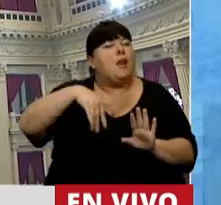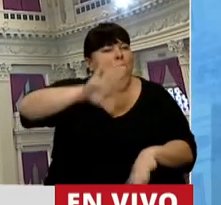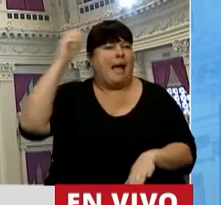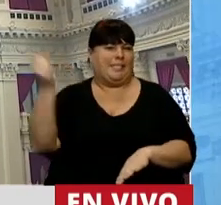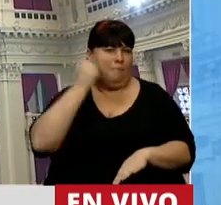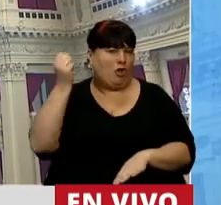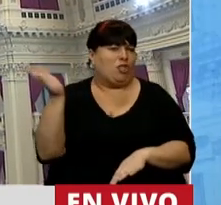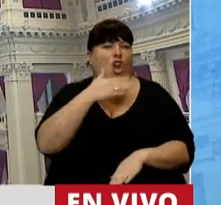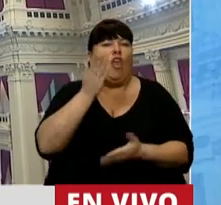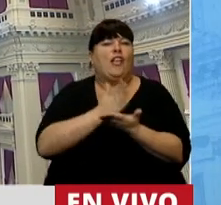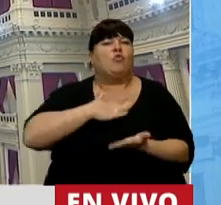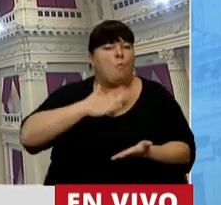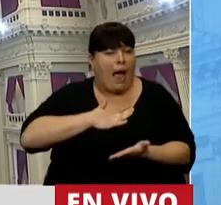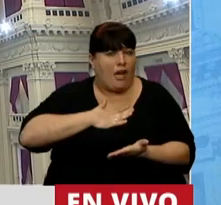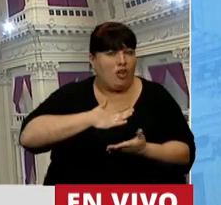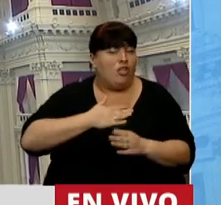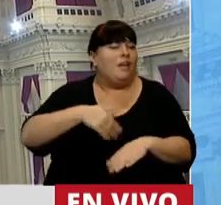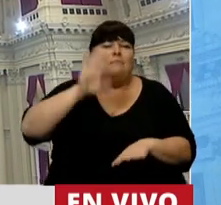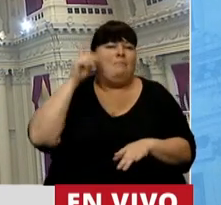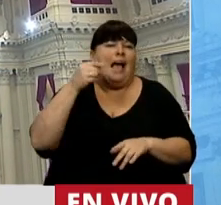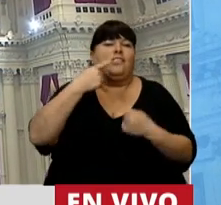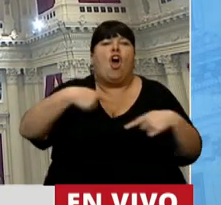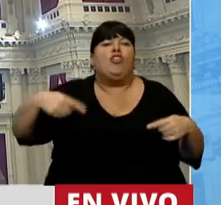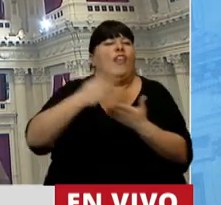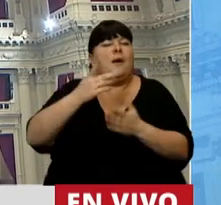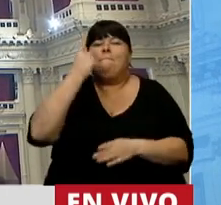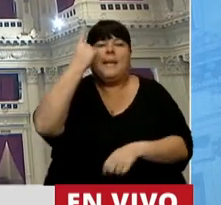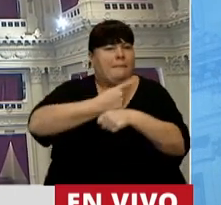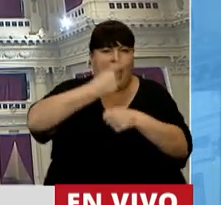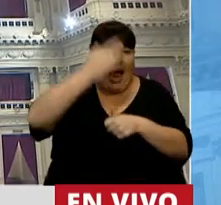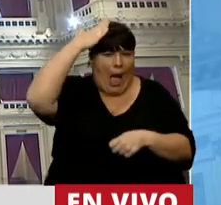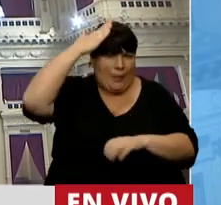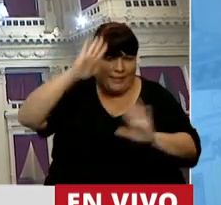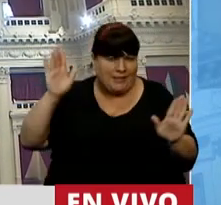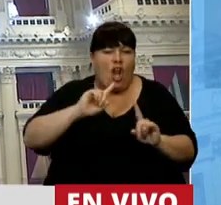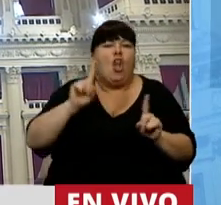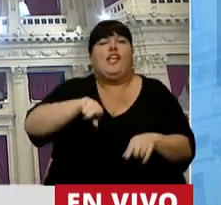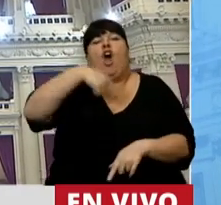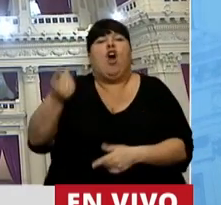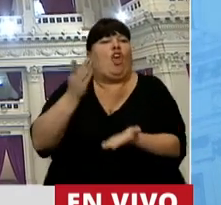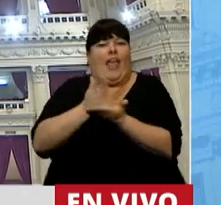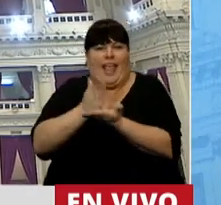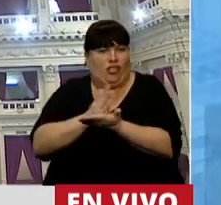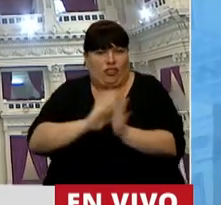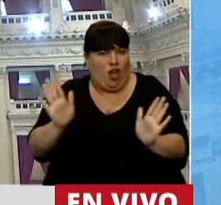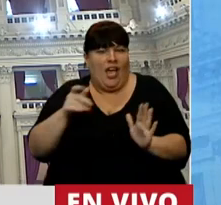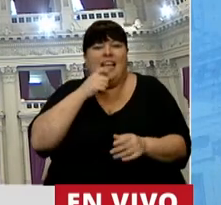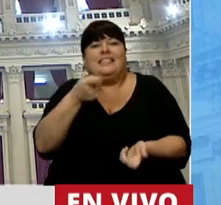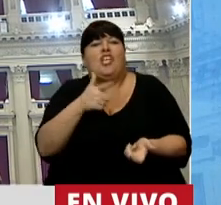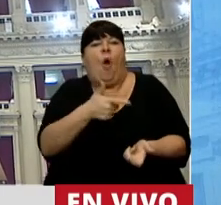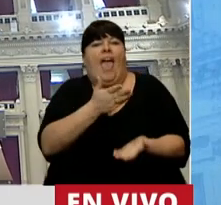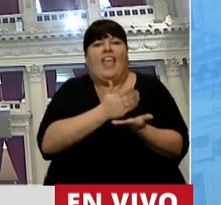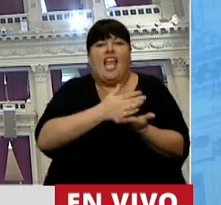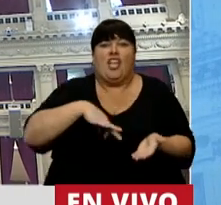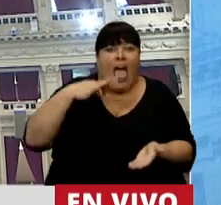importante de los derechos humanos que presupone el ejercicio de cualquier otro derecho. No hay posibilidad de ejercitar otro derecho si se niega